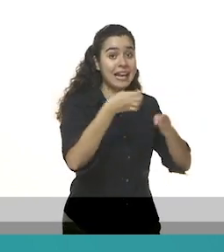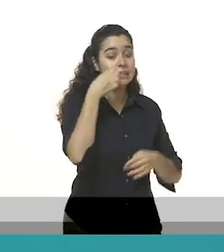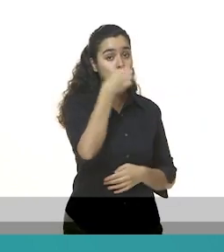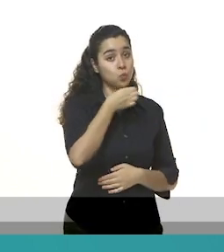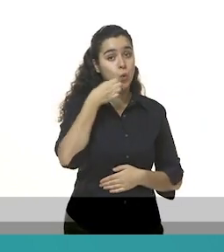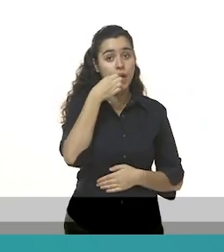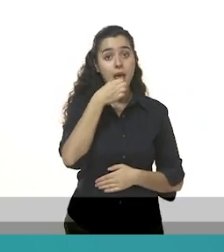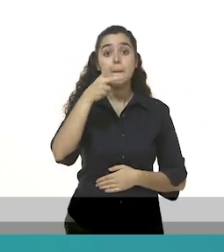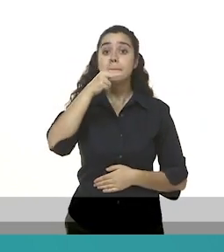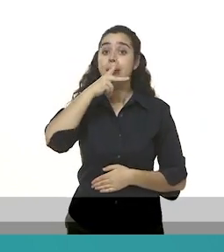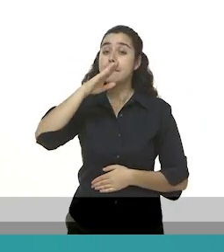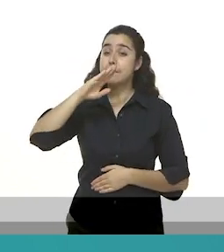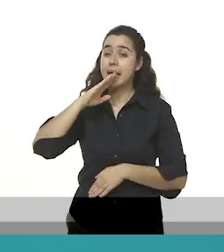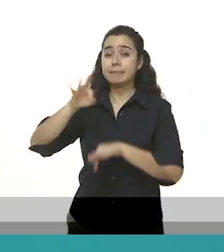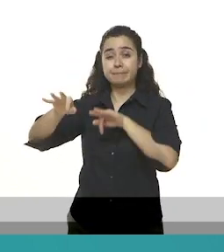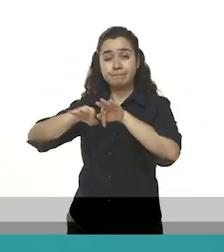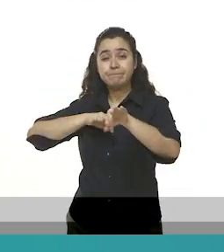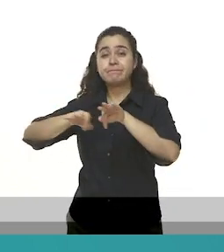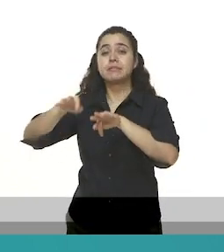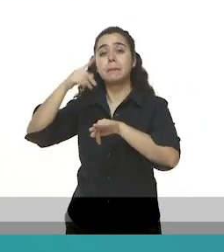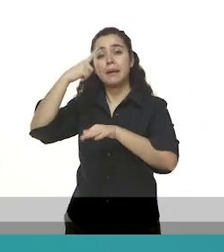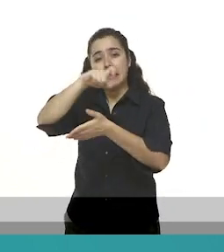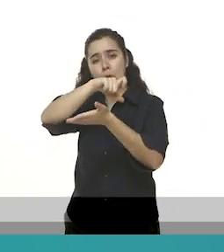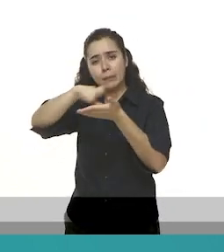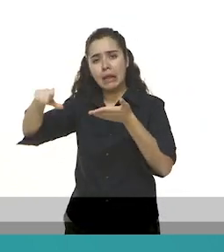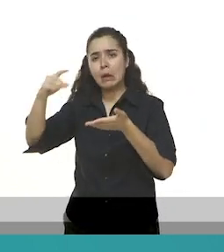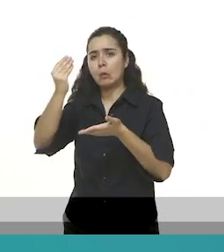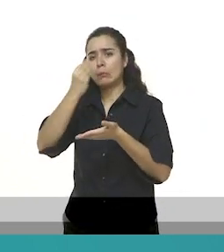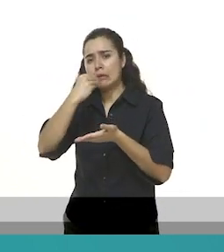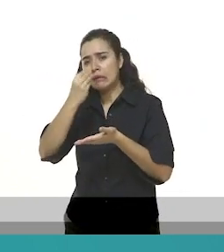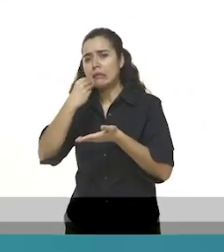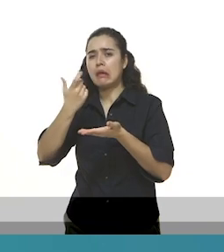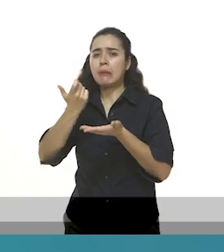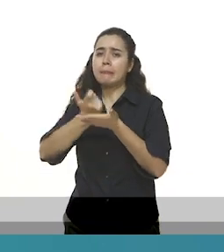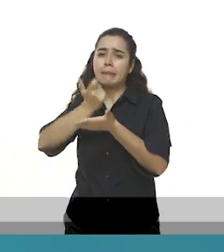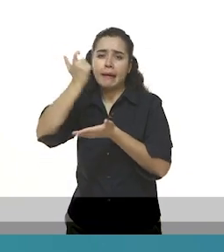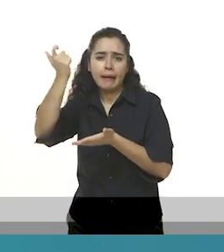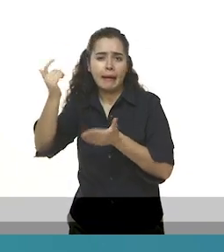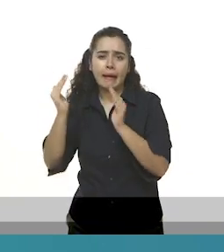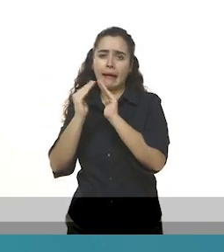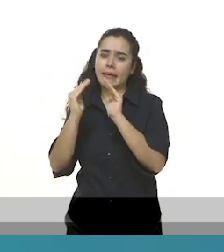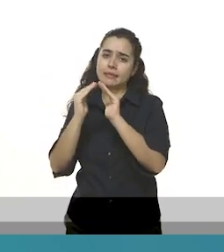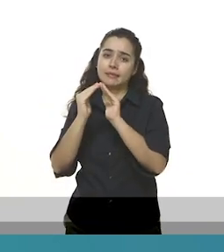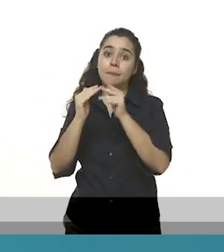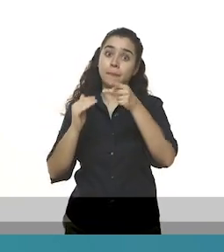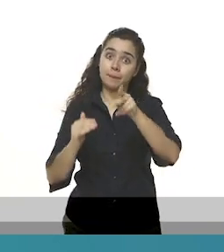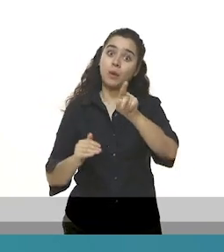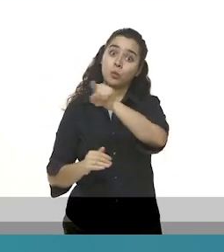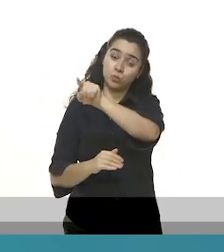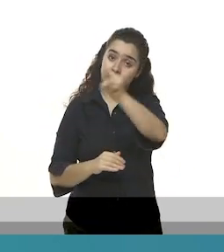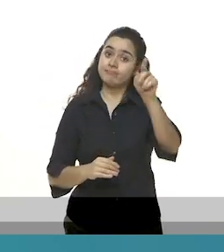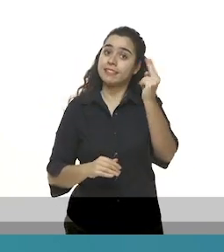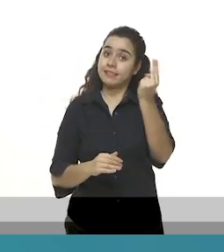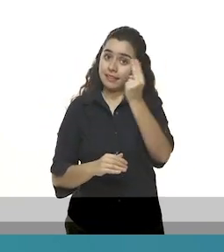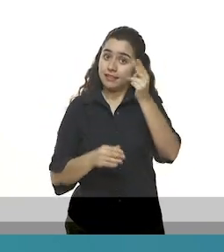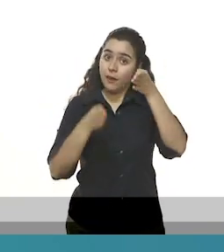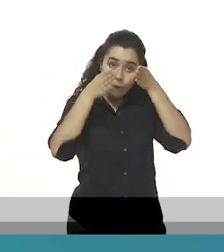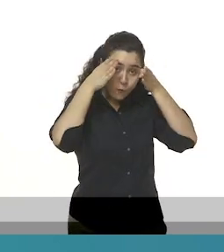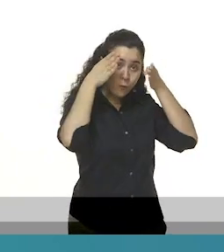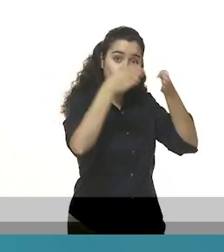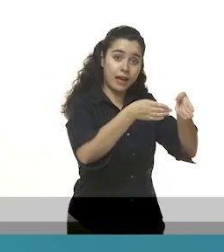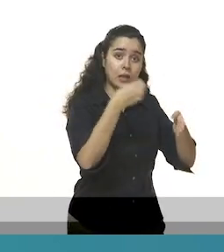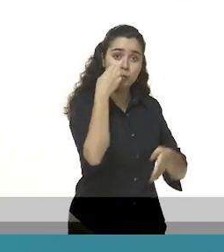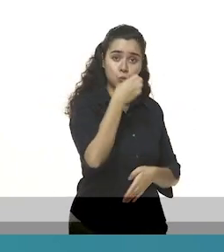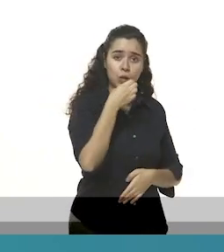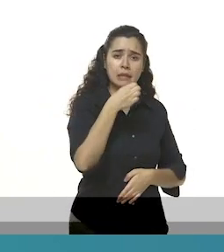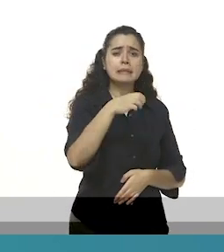comida, de la escuela, para que ustedes solo se dediquen a estudiar. Sin duda alguna, tienen derecho a jugar, siempre